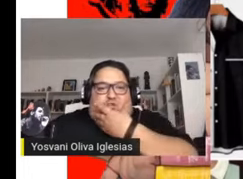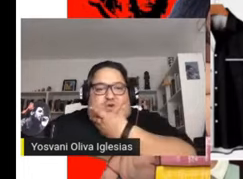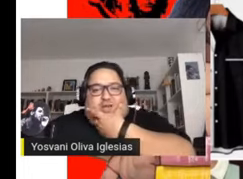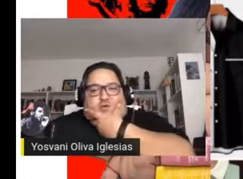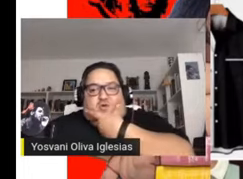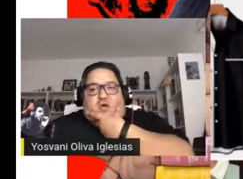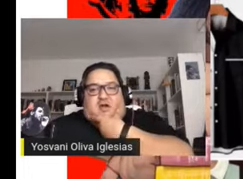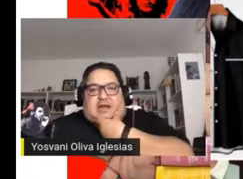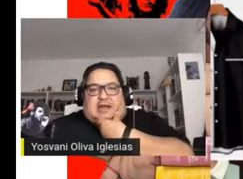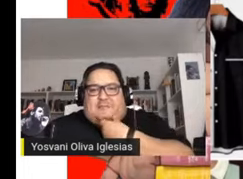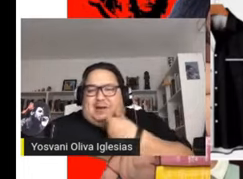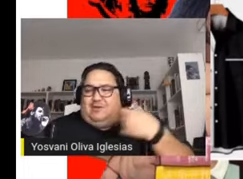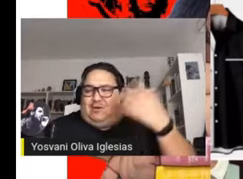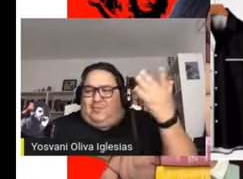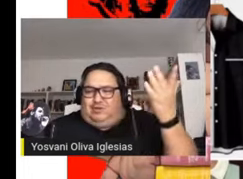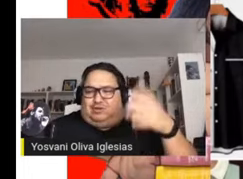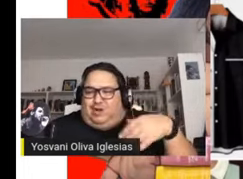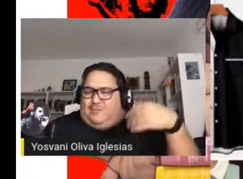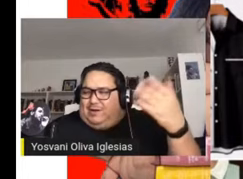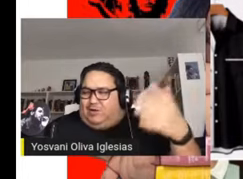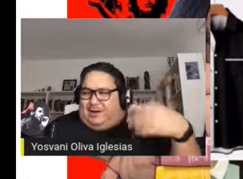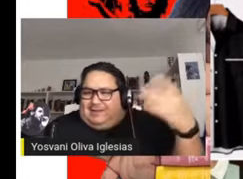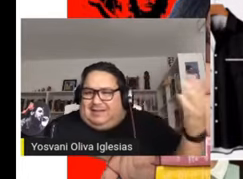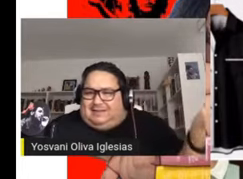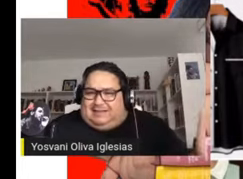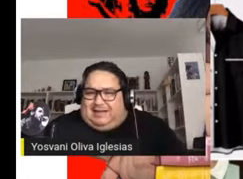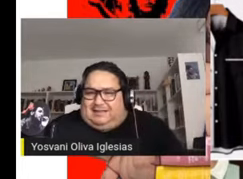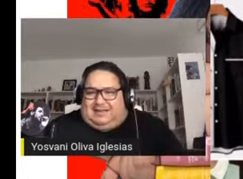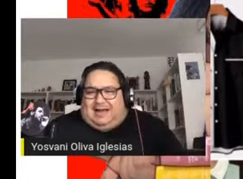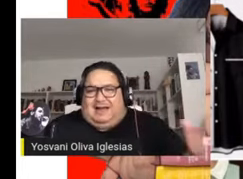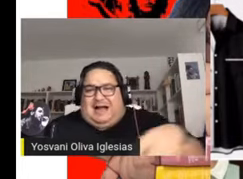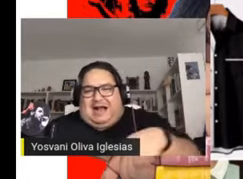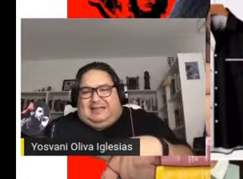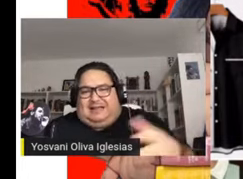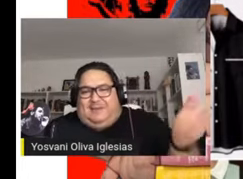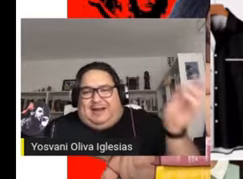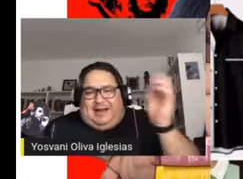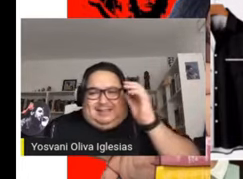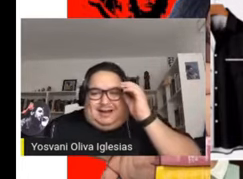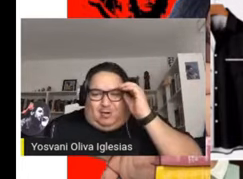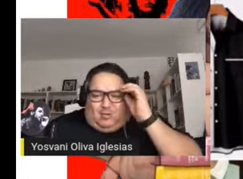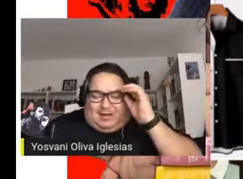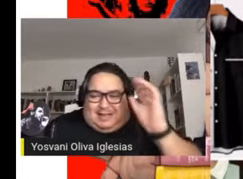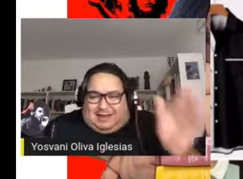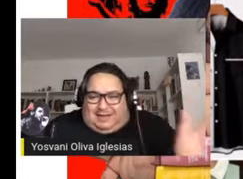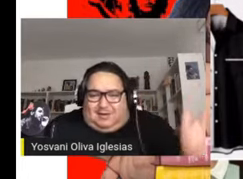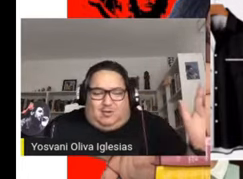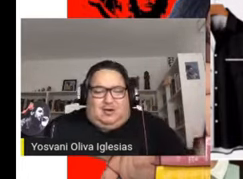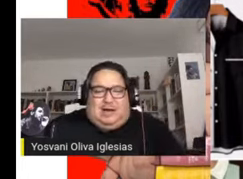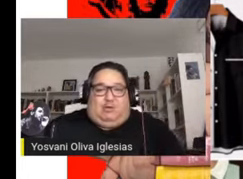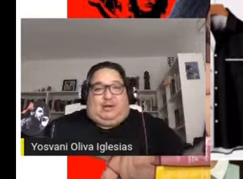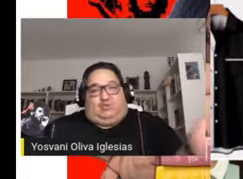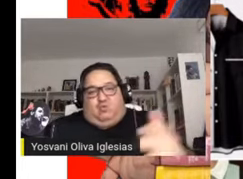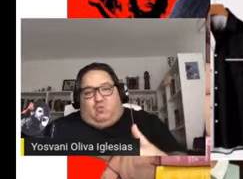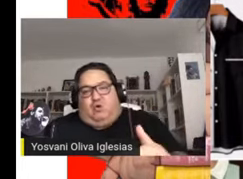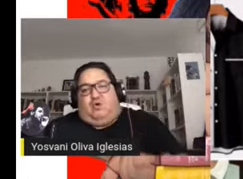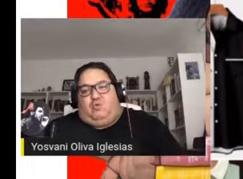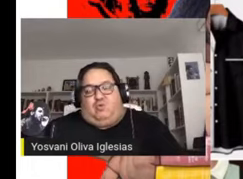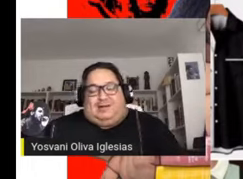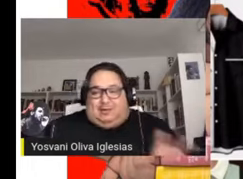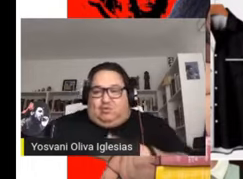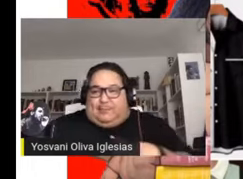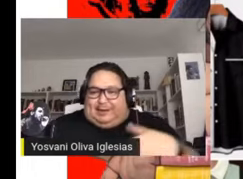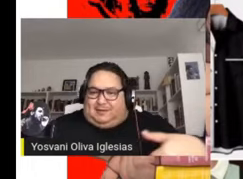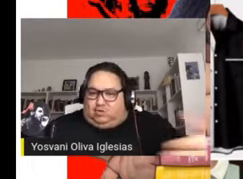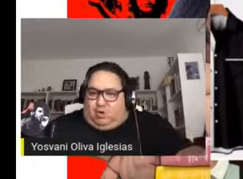los Estados Unidos, pero de oposición mayormente estética, ahí tal vez entre Rubén Darío, aunque tuvo